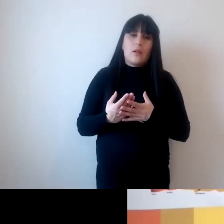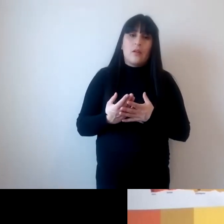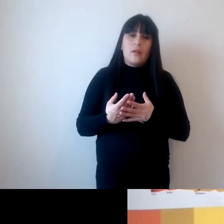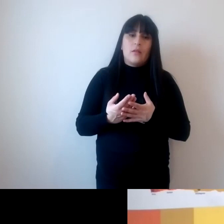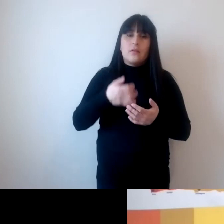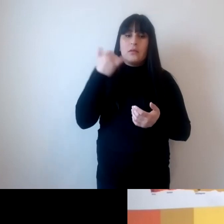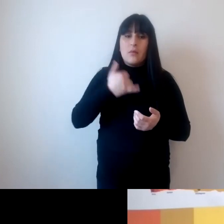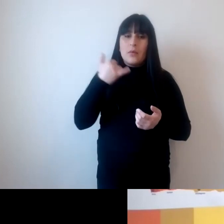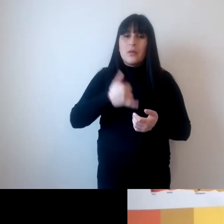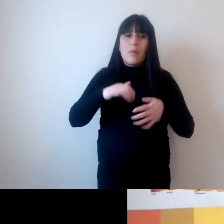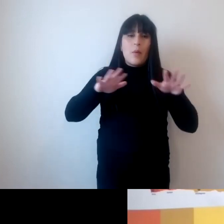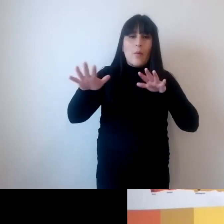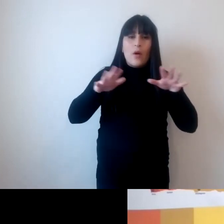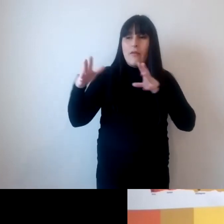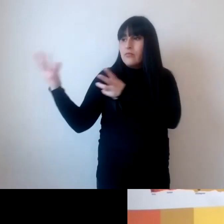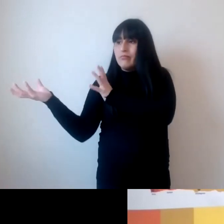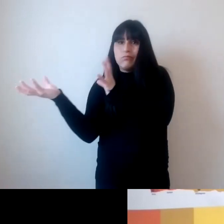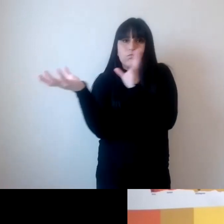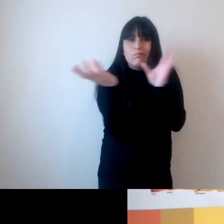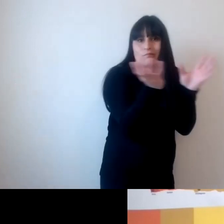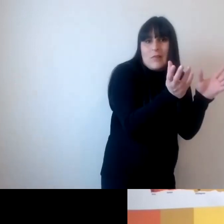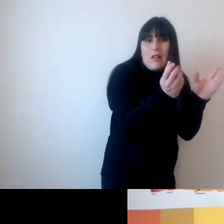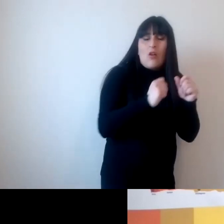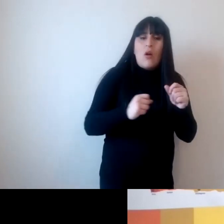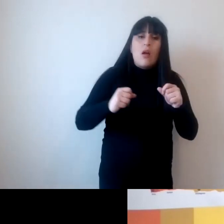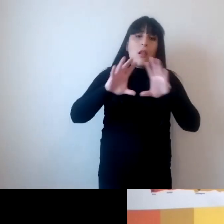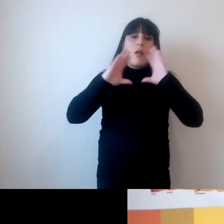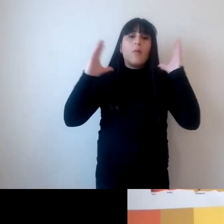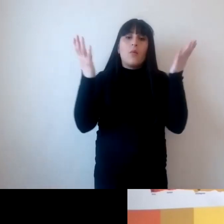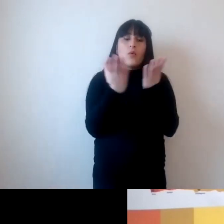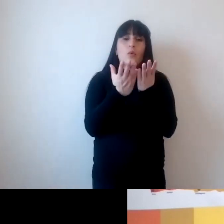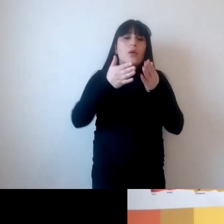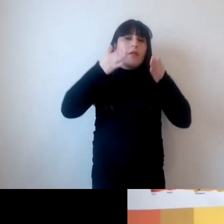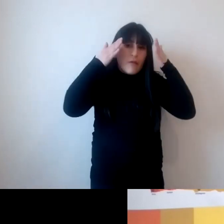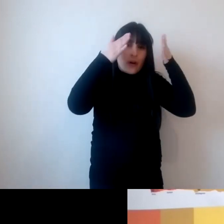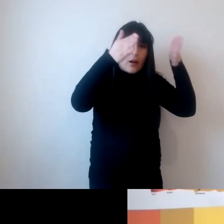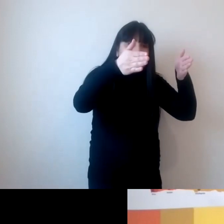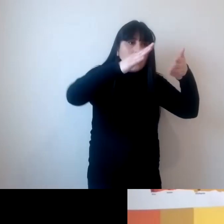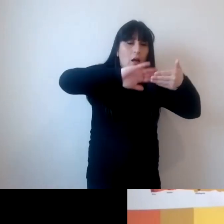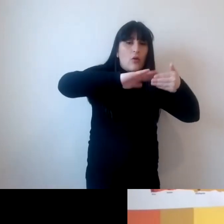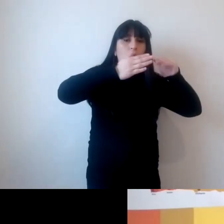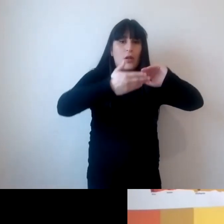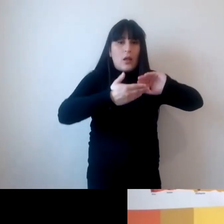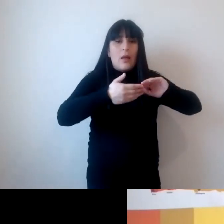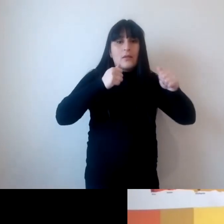el mundo en vez de concentrarlos en las comunidades cercanas a donde se produce